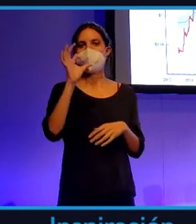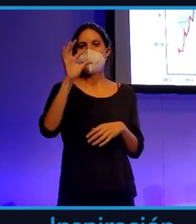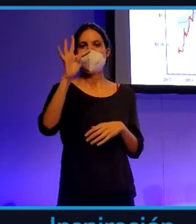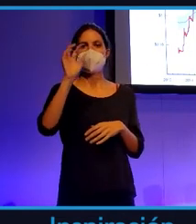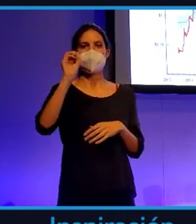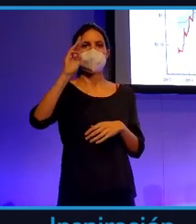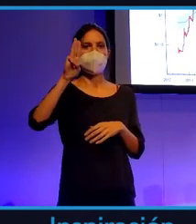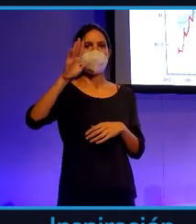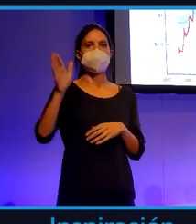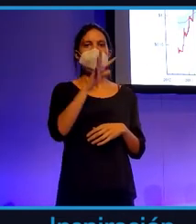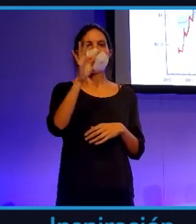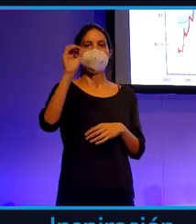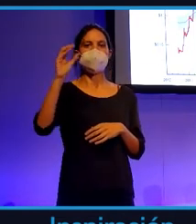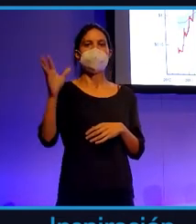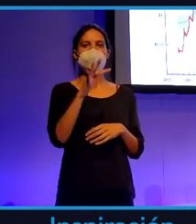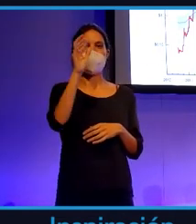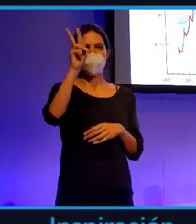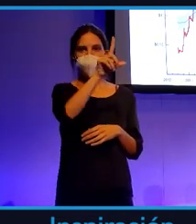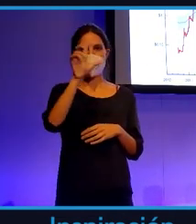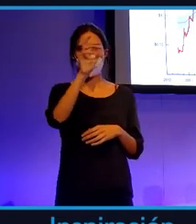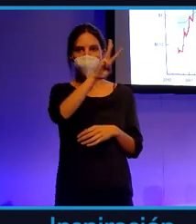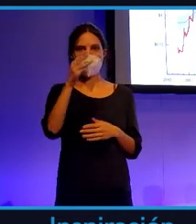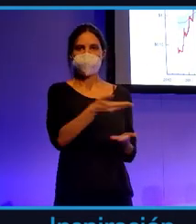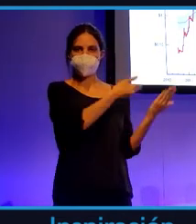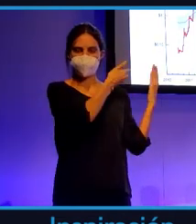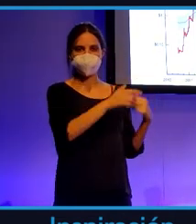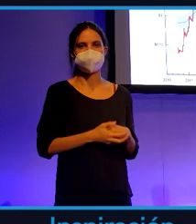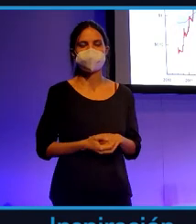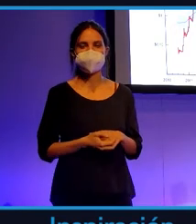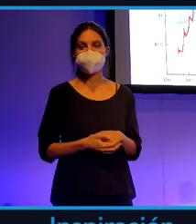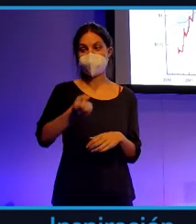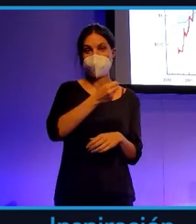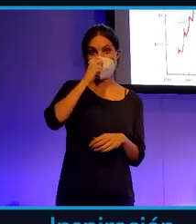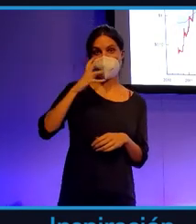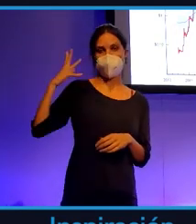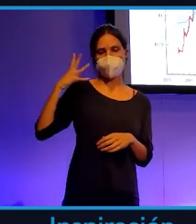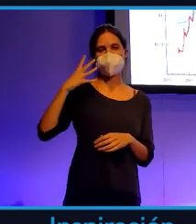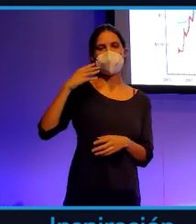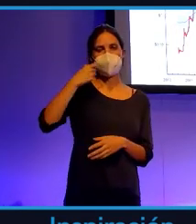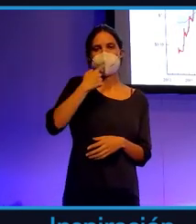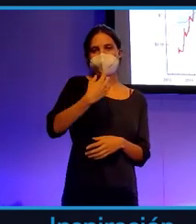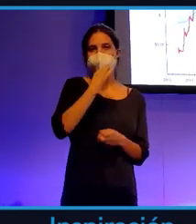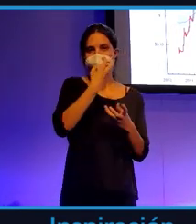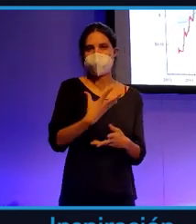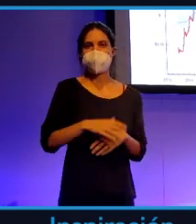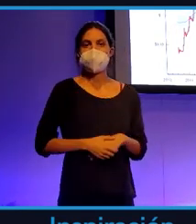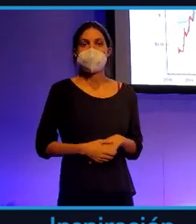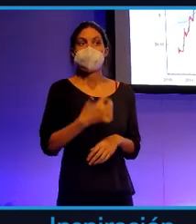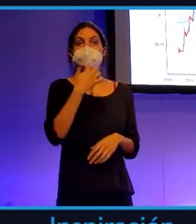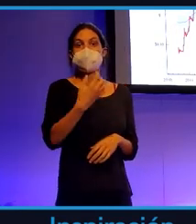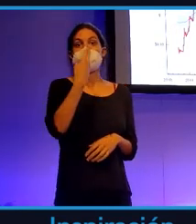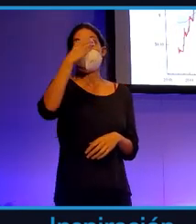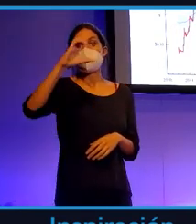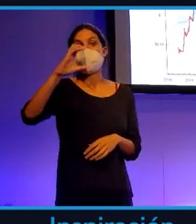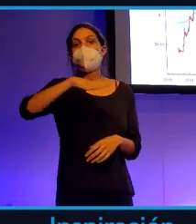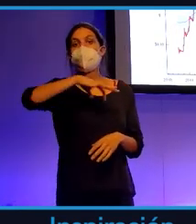Ha acertado o ha acertado muy bien las tendencias del precio de Bitcoin en los últimos años. Aquí lo que habla es que Bitcoin algún día podía valer